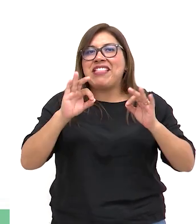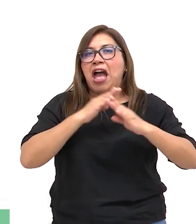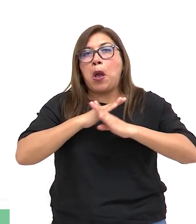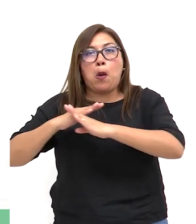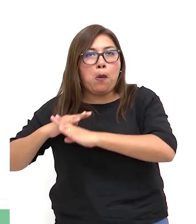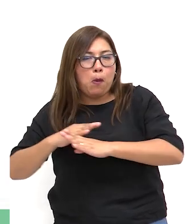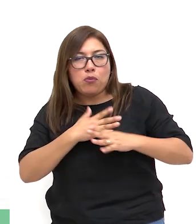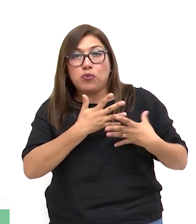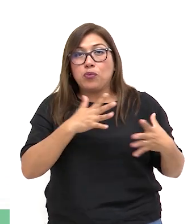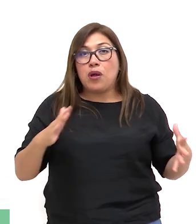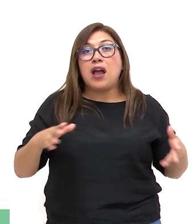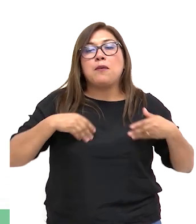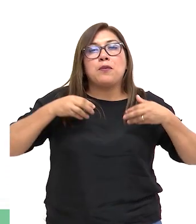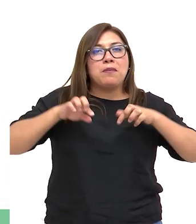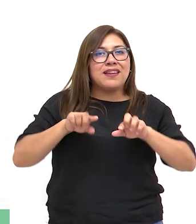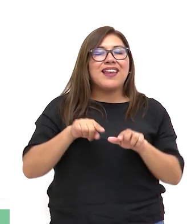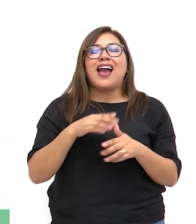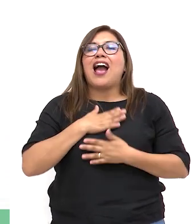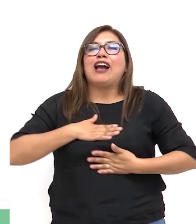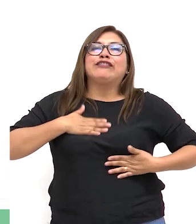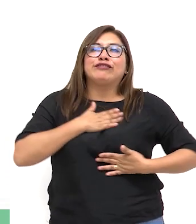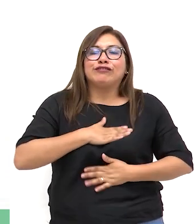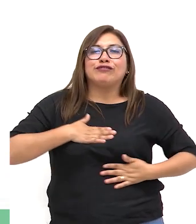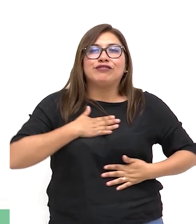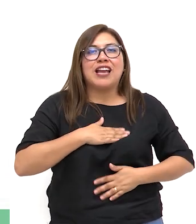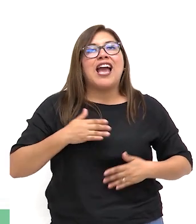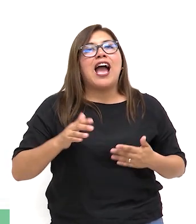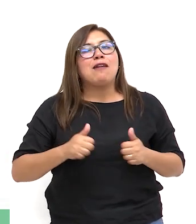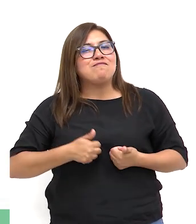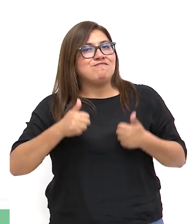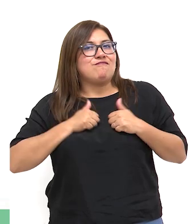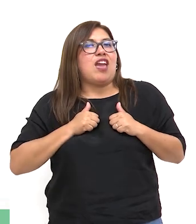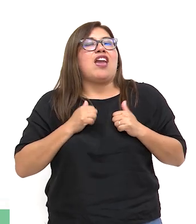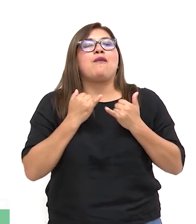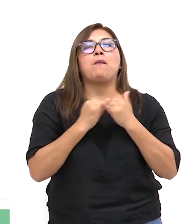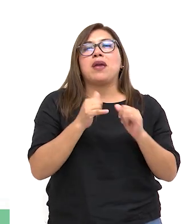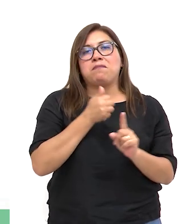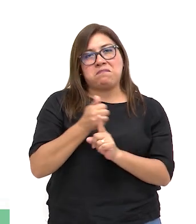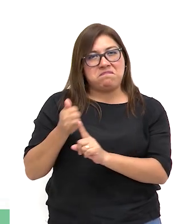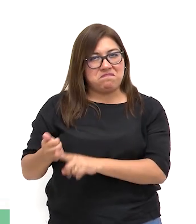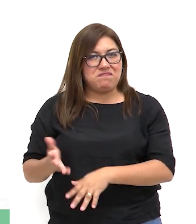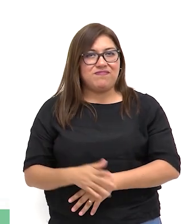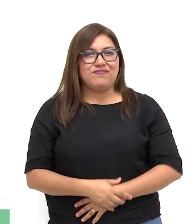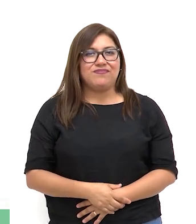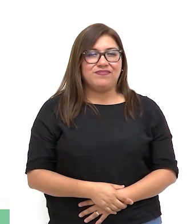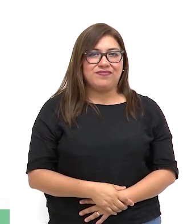obstáculos y permitir, en la medida de lo posible, que vivan de forma independiente.